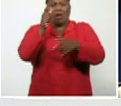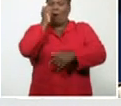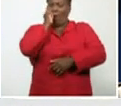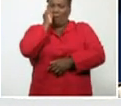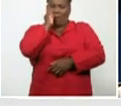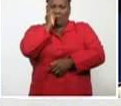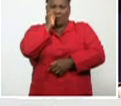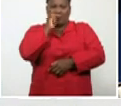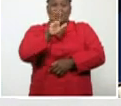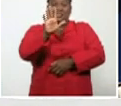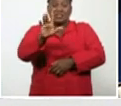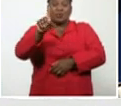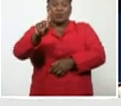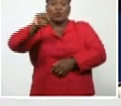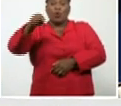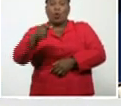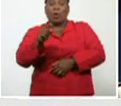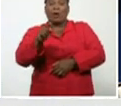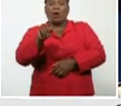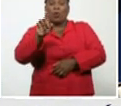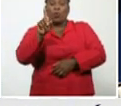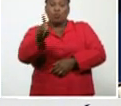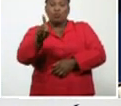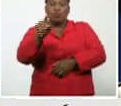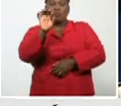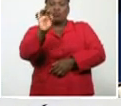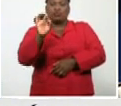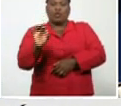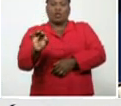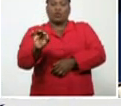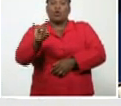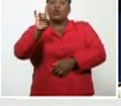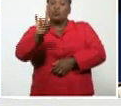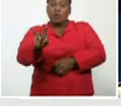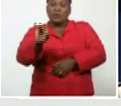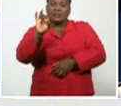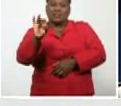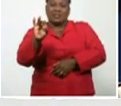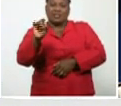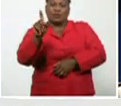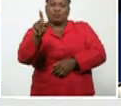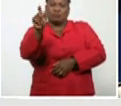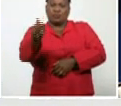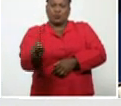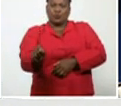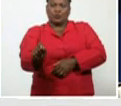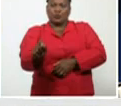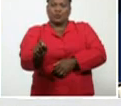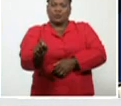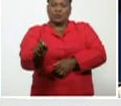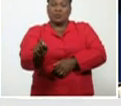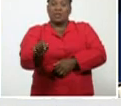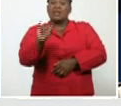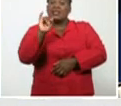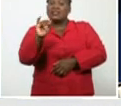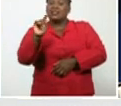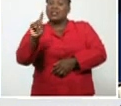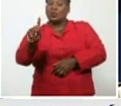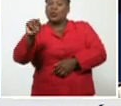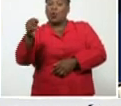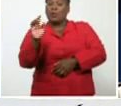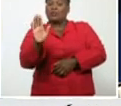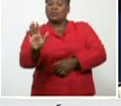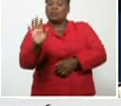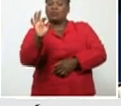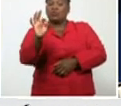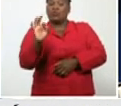51,1%, 971 personas. El 61,5% de